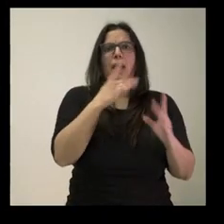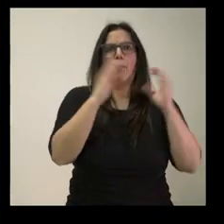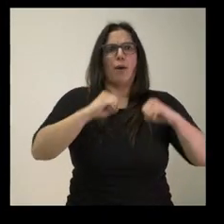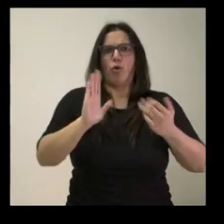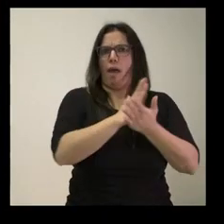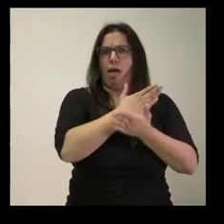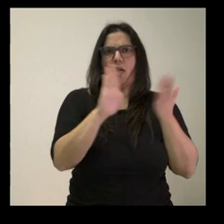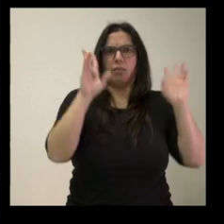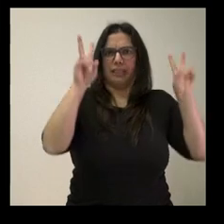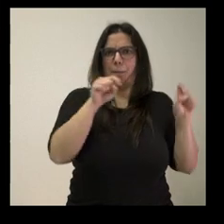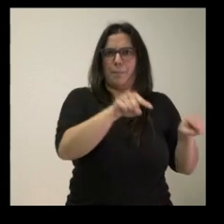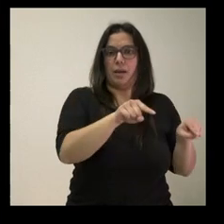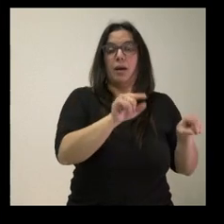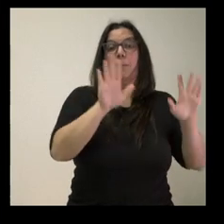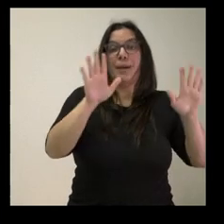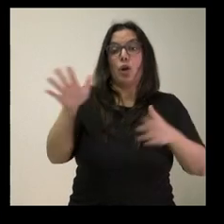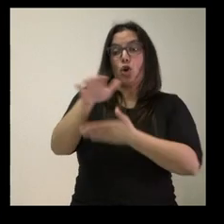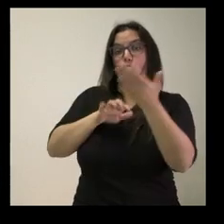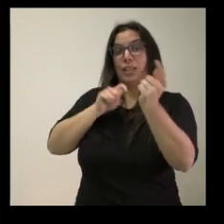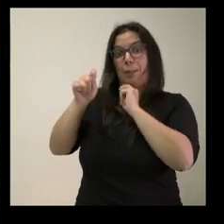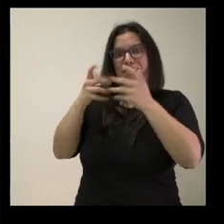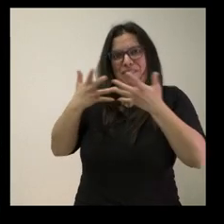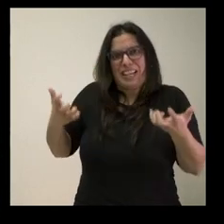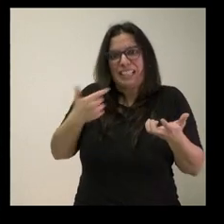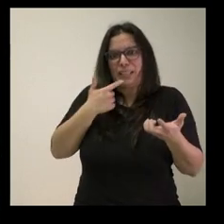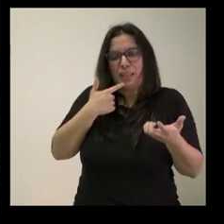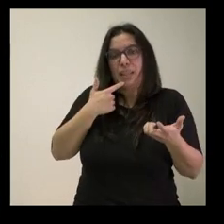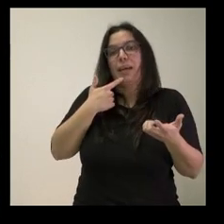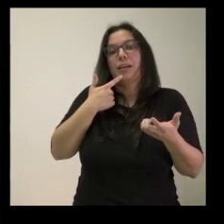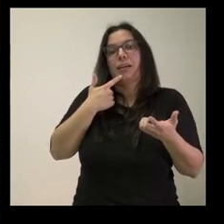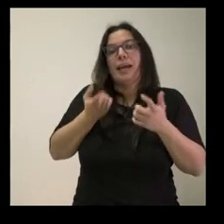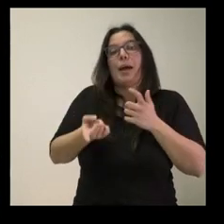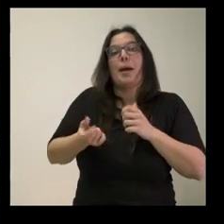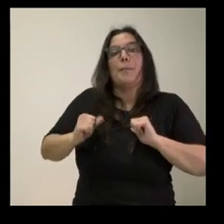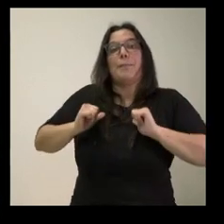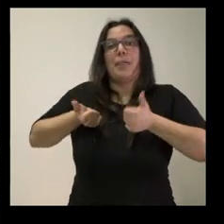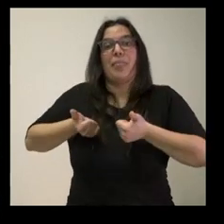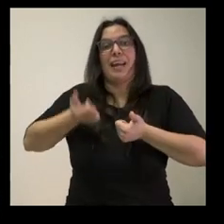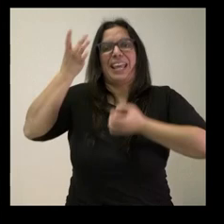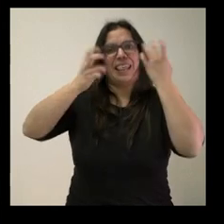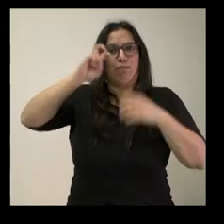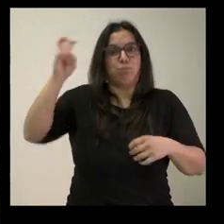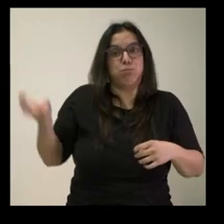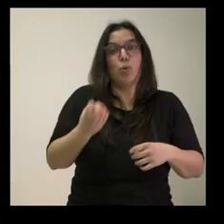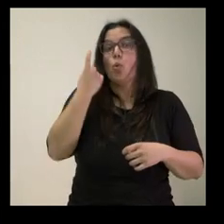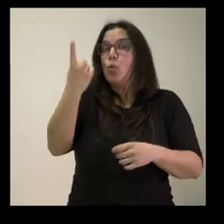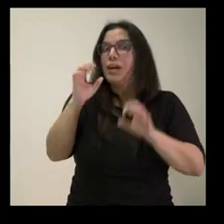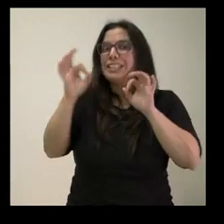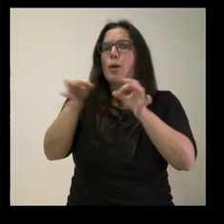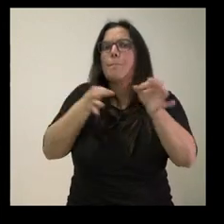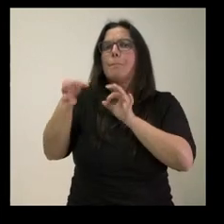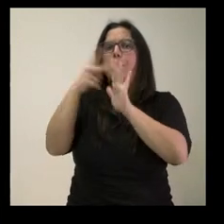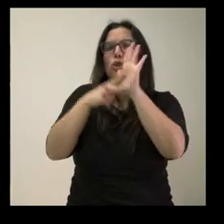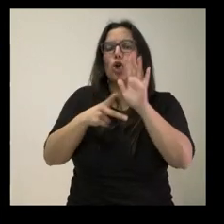respecto a esto, pero en la nota de prensa dice textualmente que se van a poner en marcha, entre otras iniciativas, el protocolo de